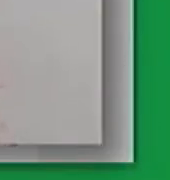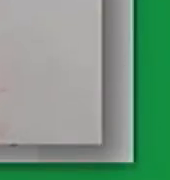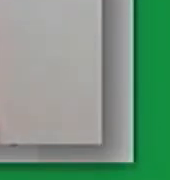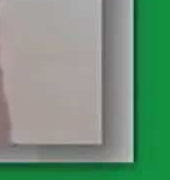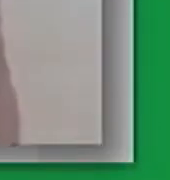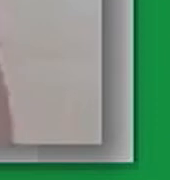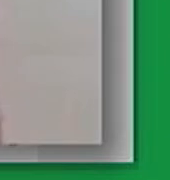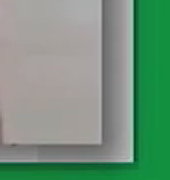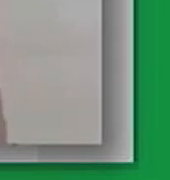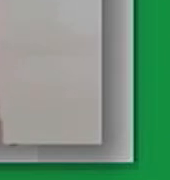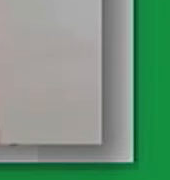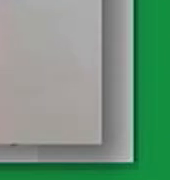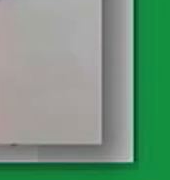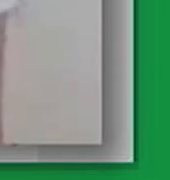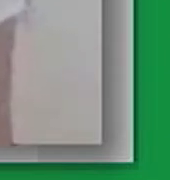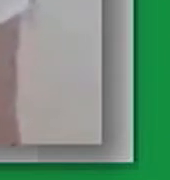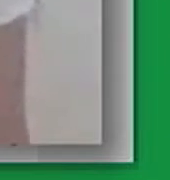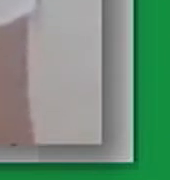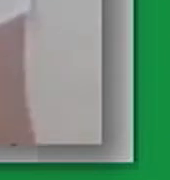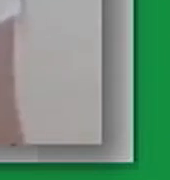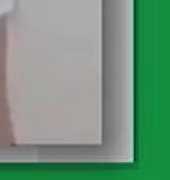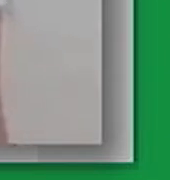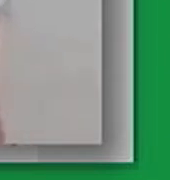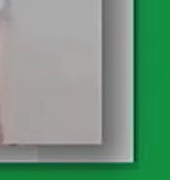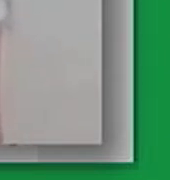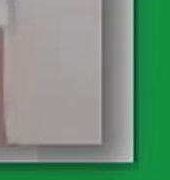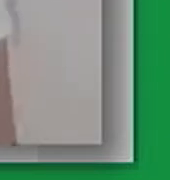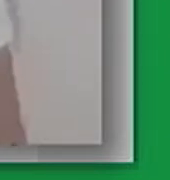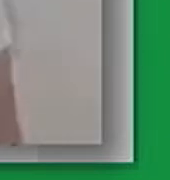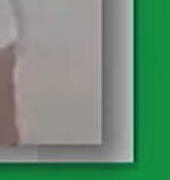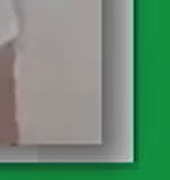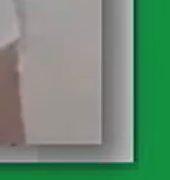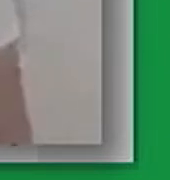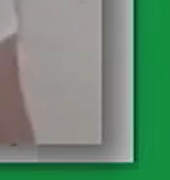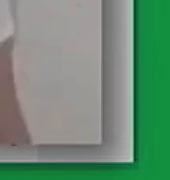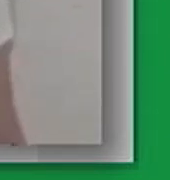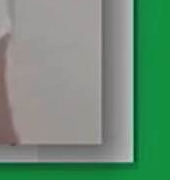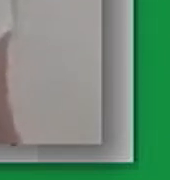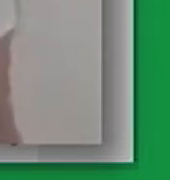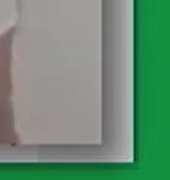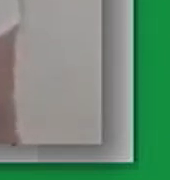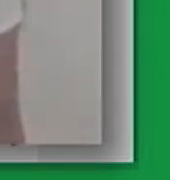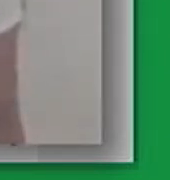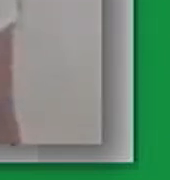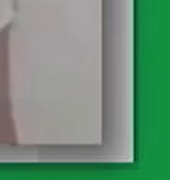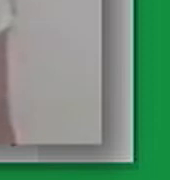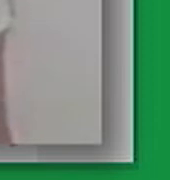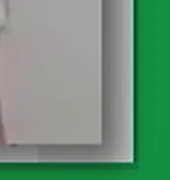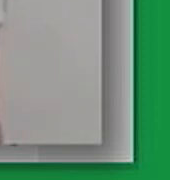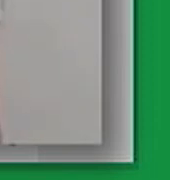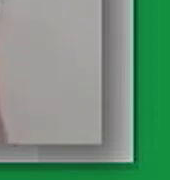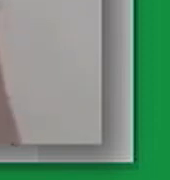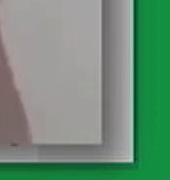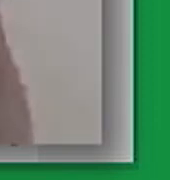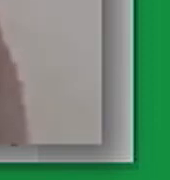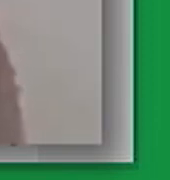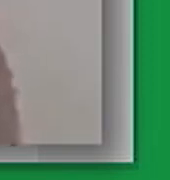Hola, mi nombre es Victoria Lozada y hoy les voy a hablar sobre la poesía de Silena Soa